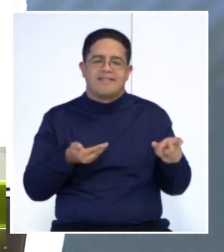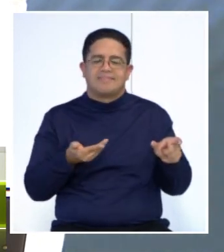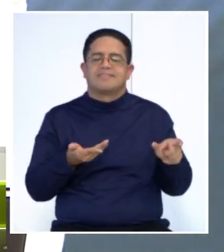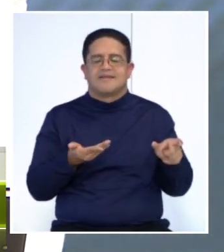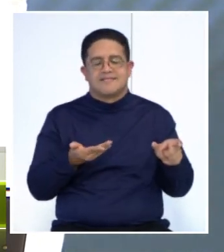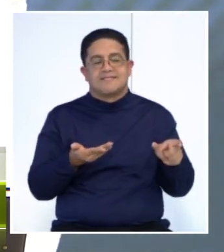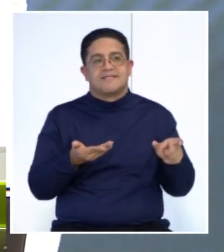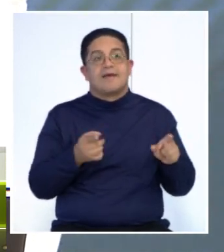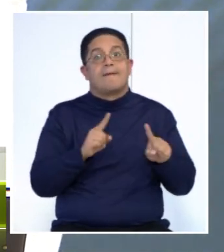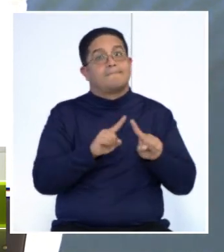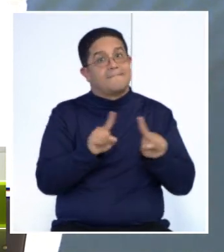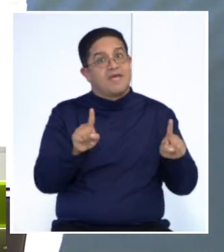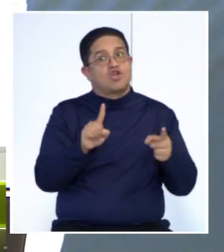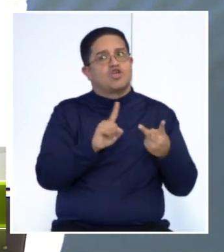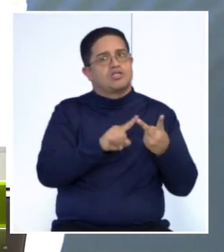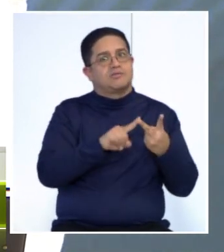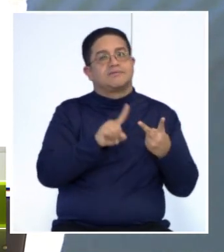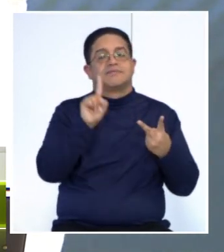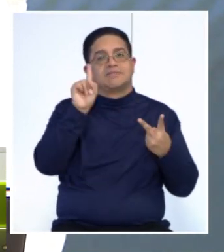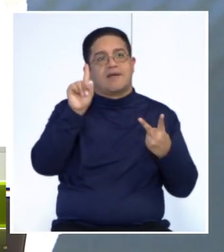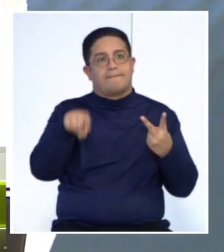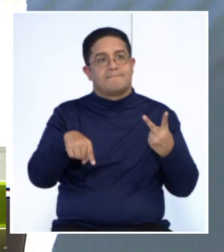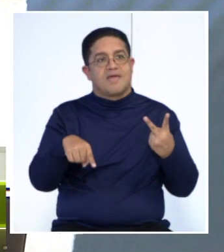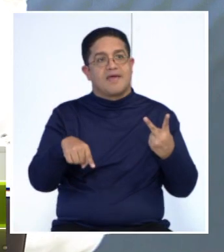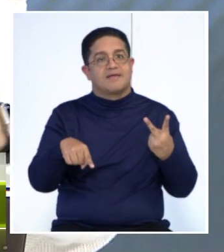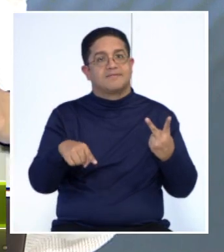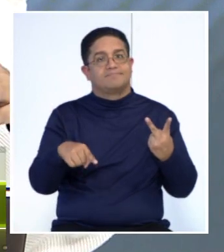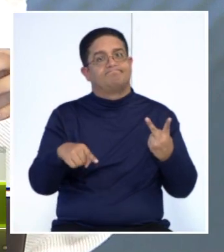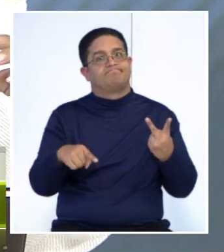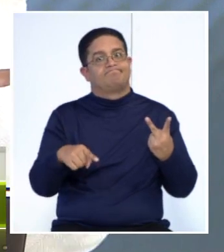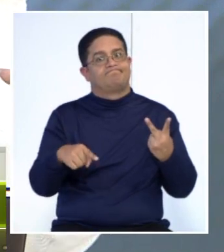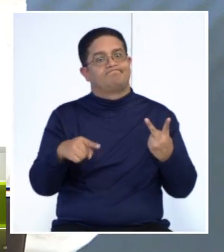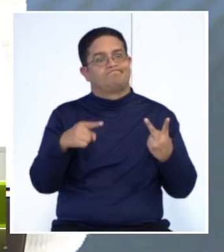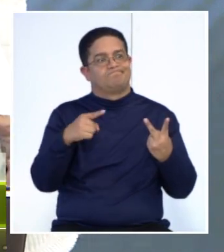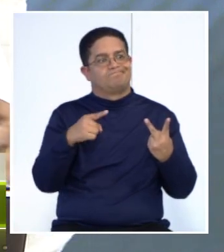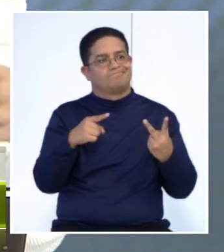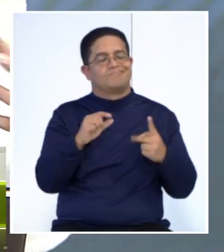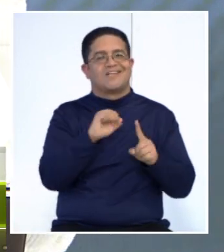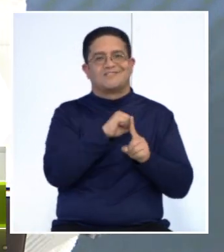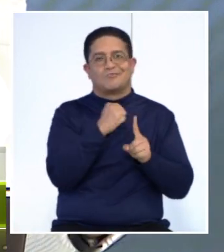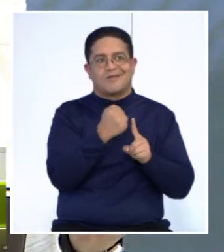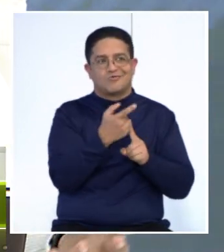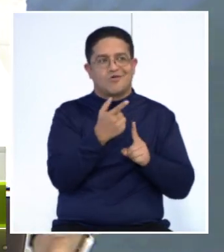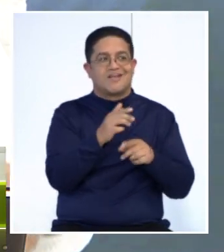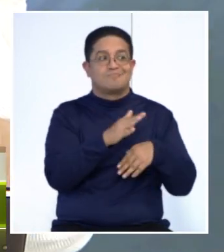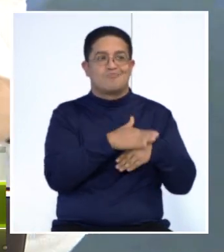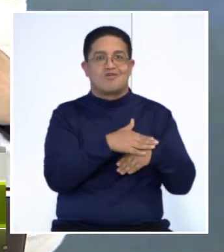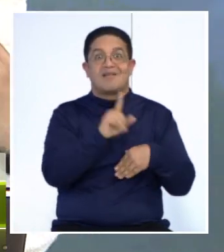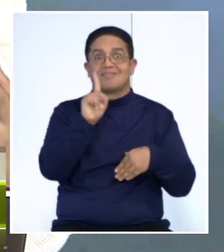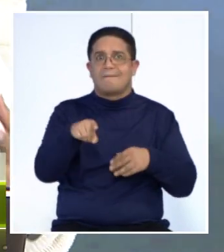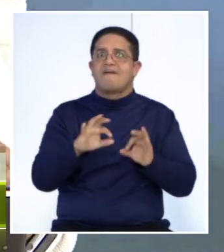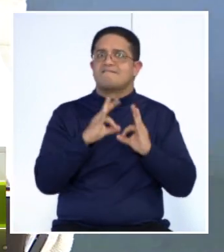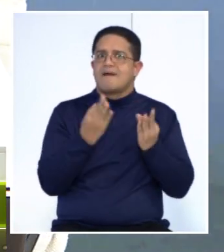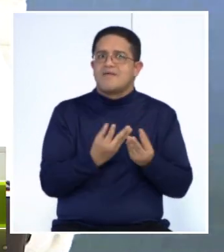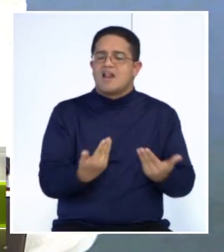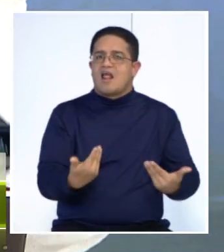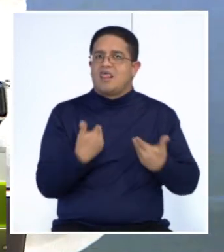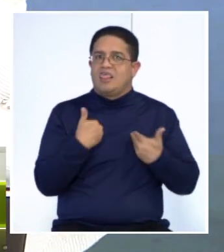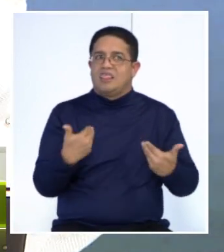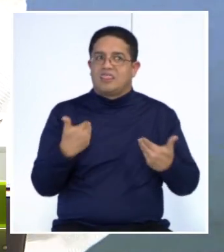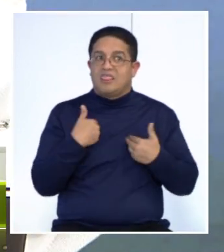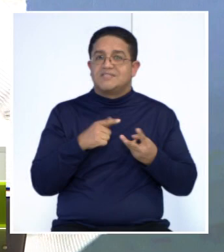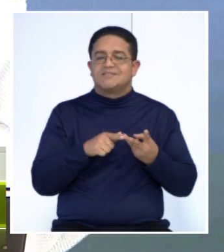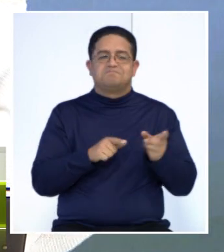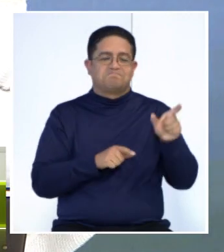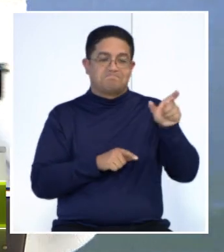clave fundamental, pero también esto envuelve una serie de situaciones porque también la familia se ve muy afectada. La